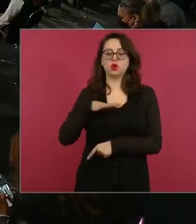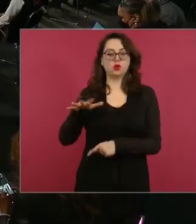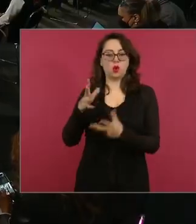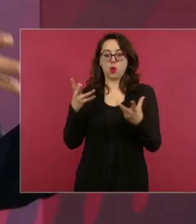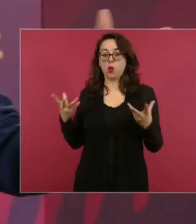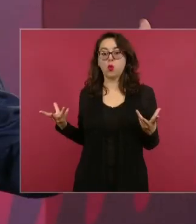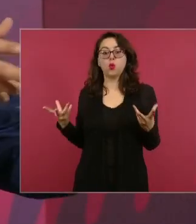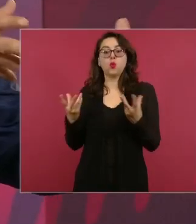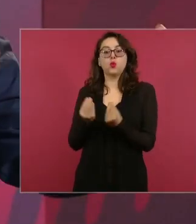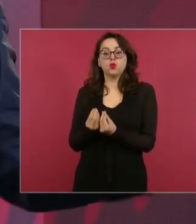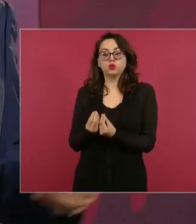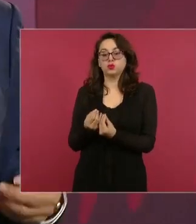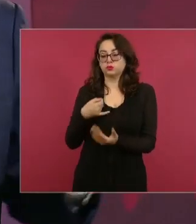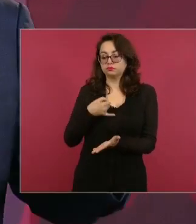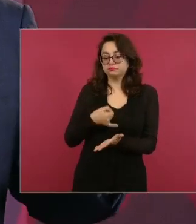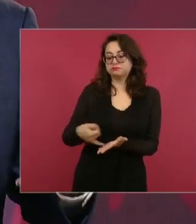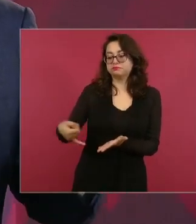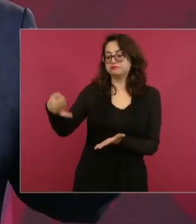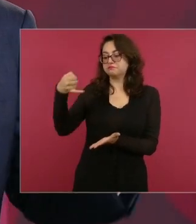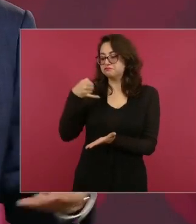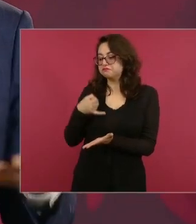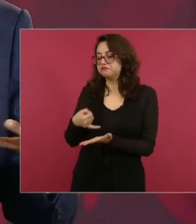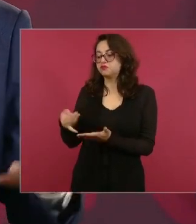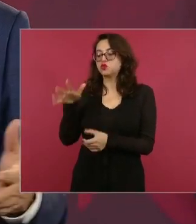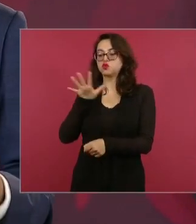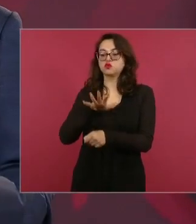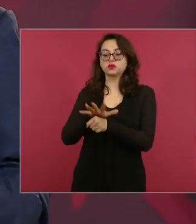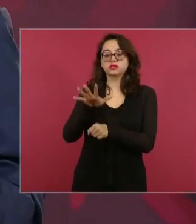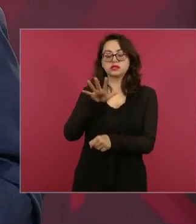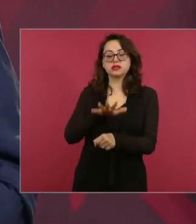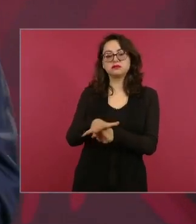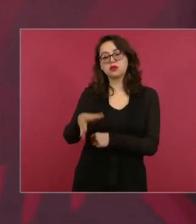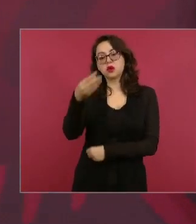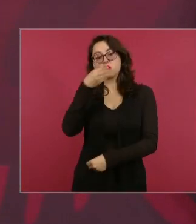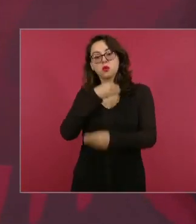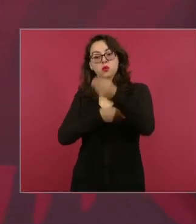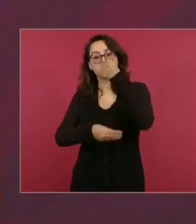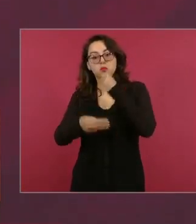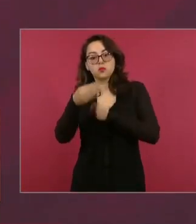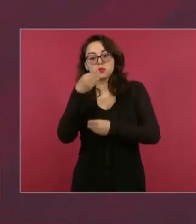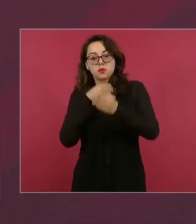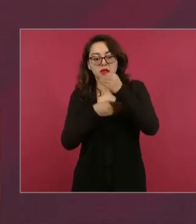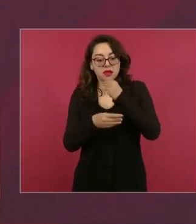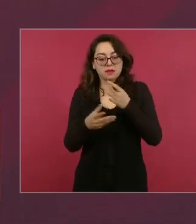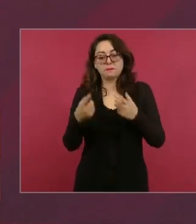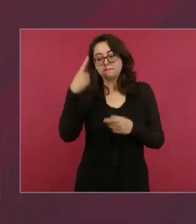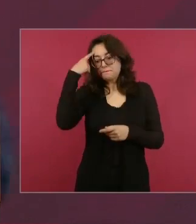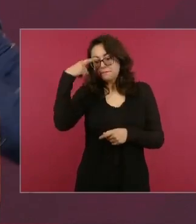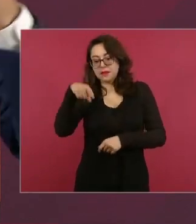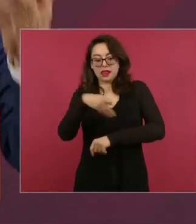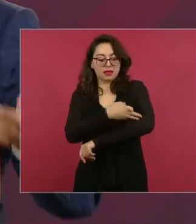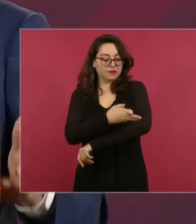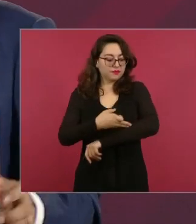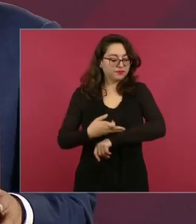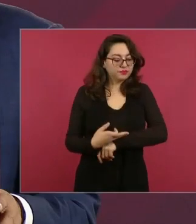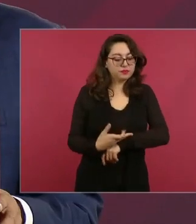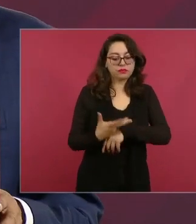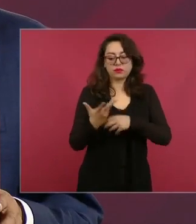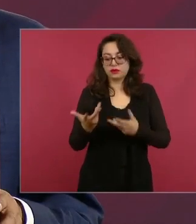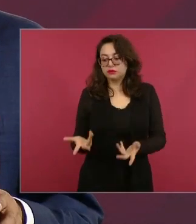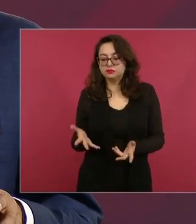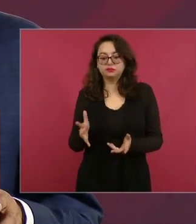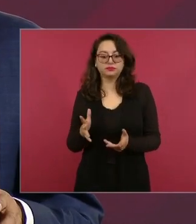sembraban lo que necesitaban para el sustento de sus familias y un excedente para pagar un